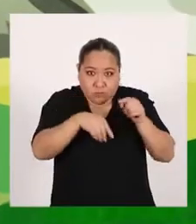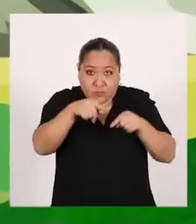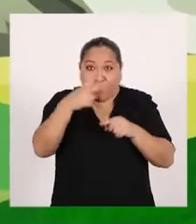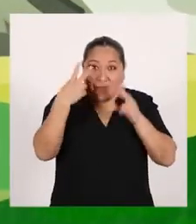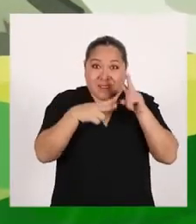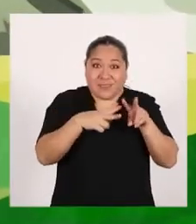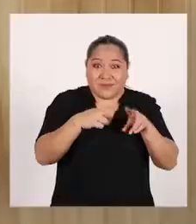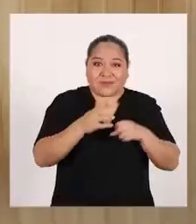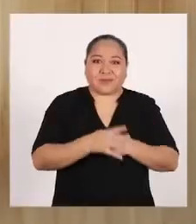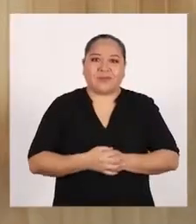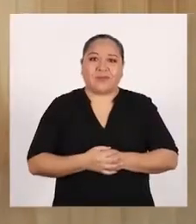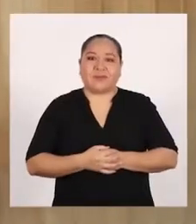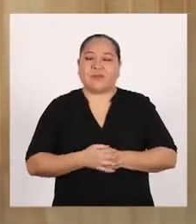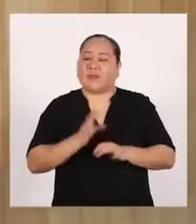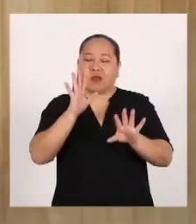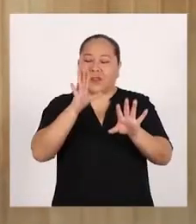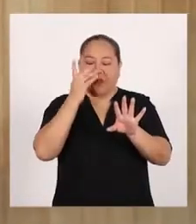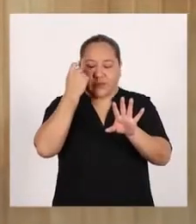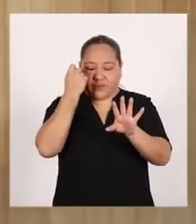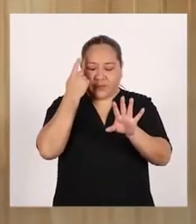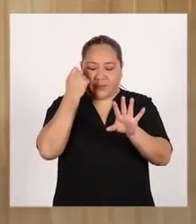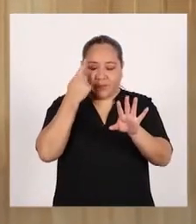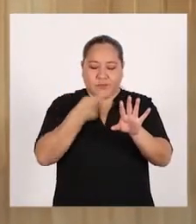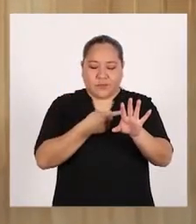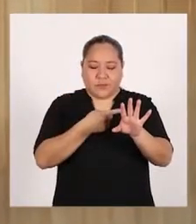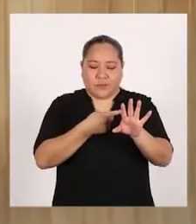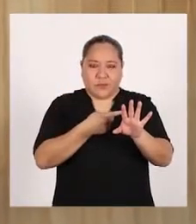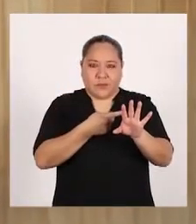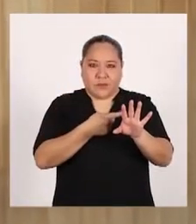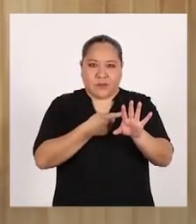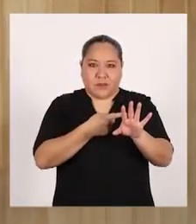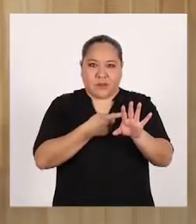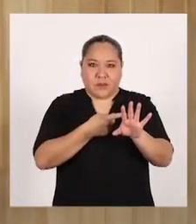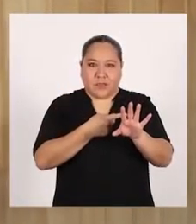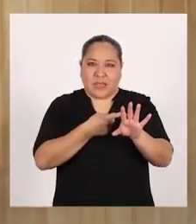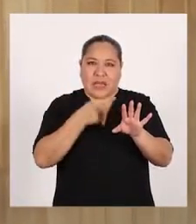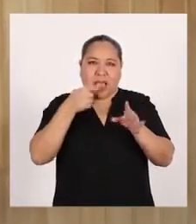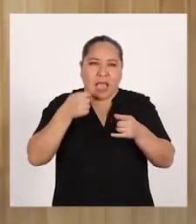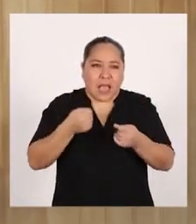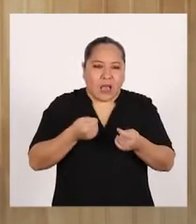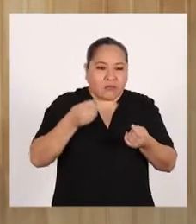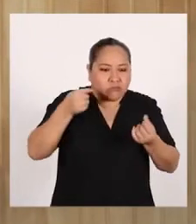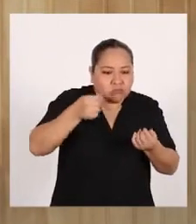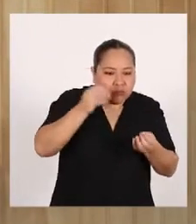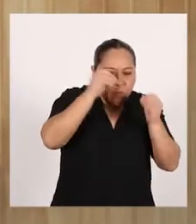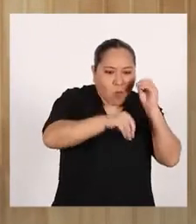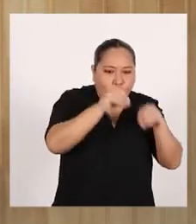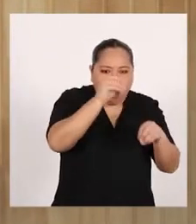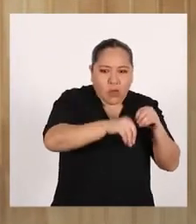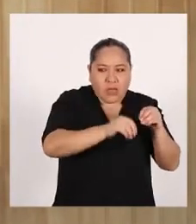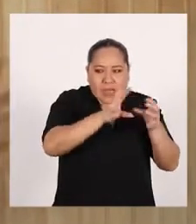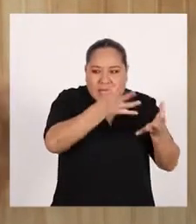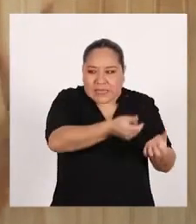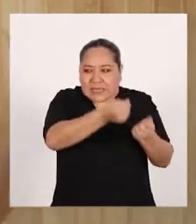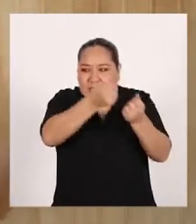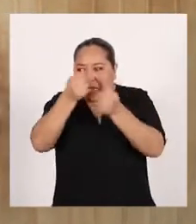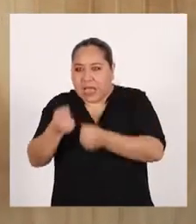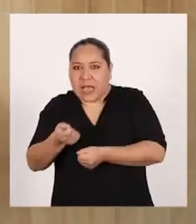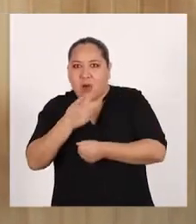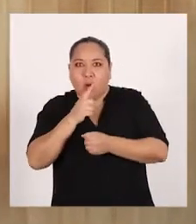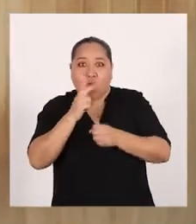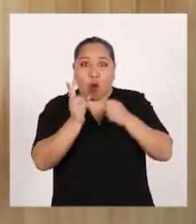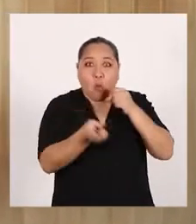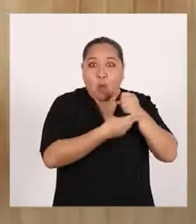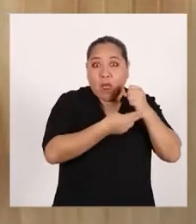¿Ve? Déjame ver si entendí ¿La siembra y cosecha de agua consiste en